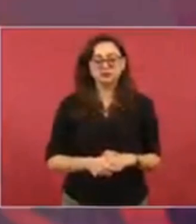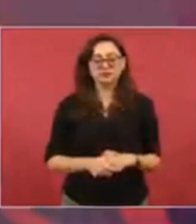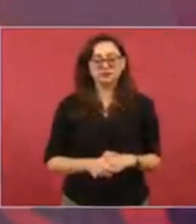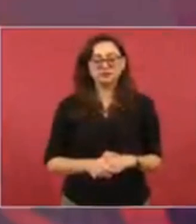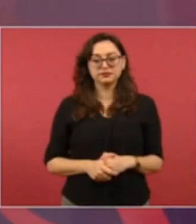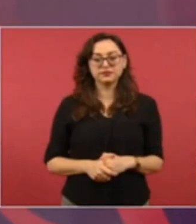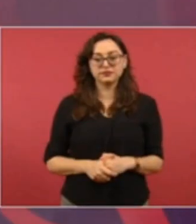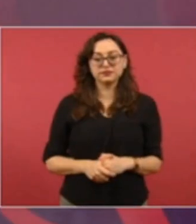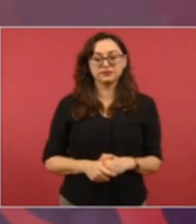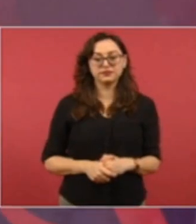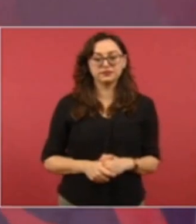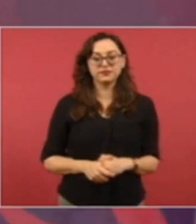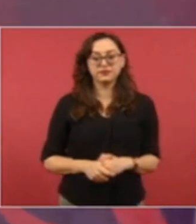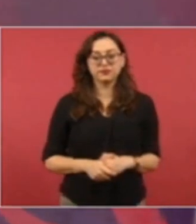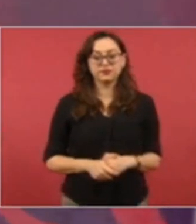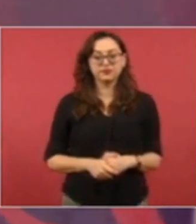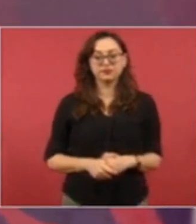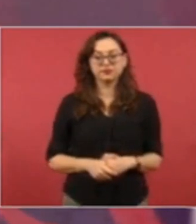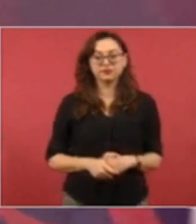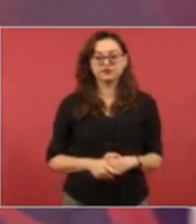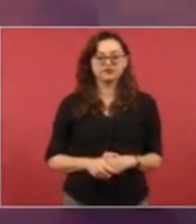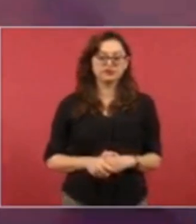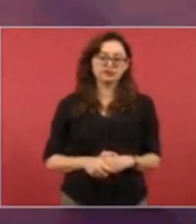lo que viene del México profundo